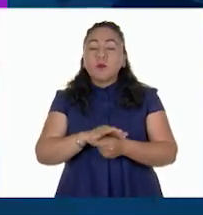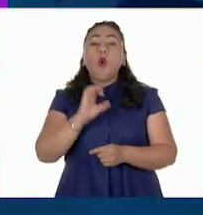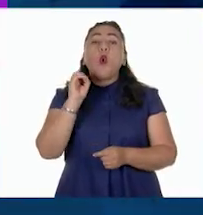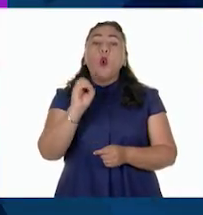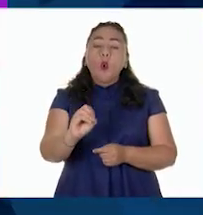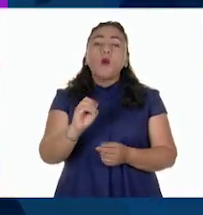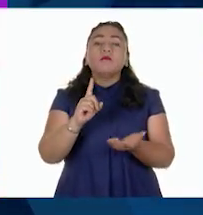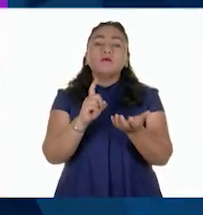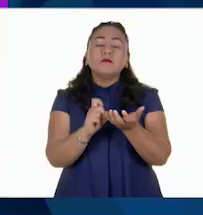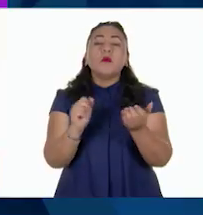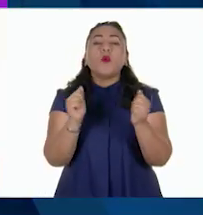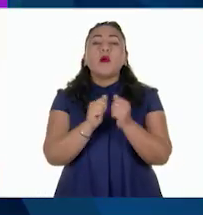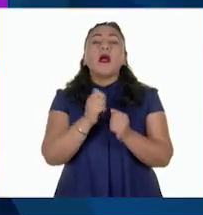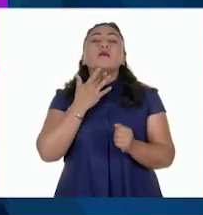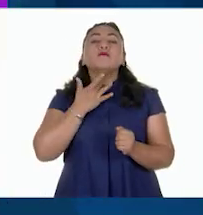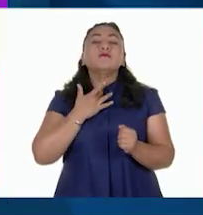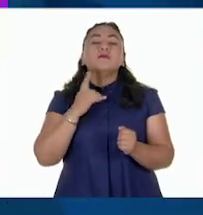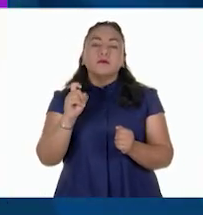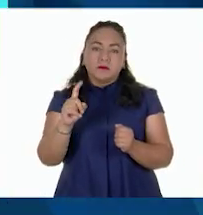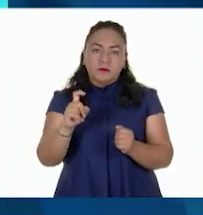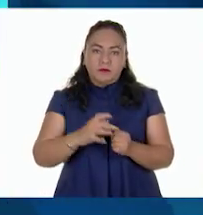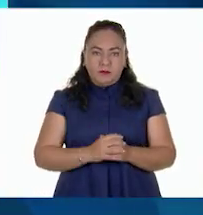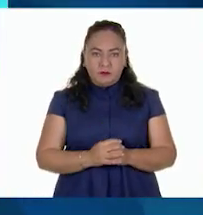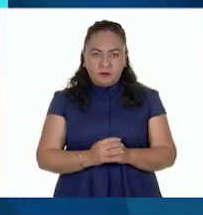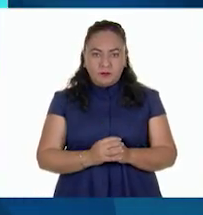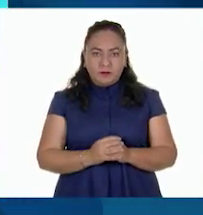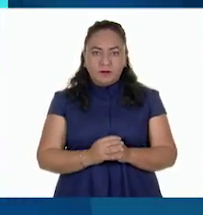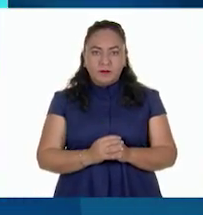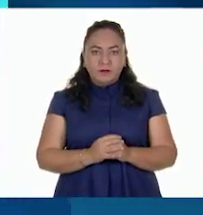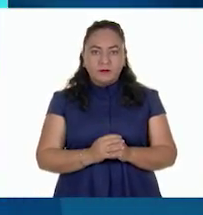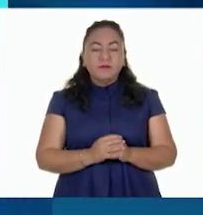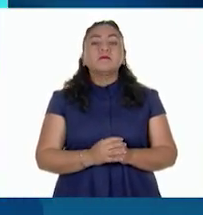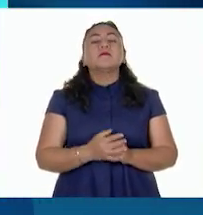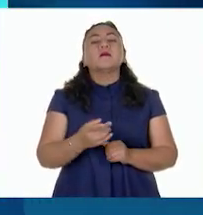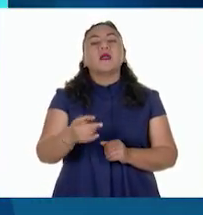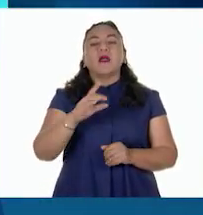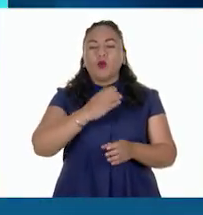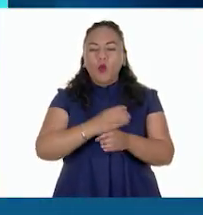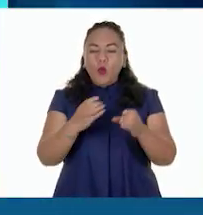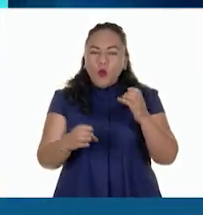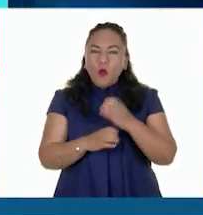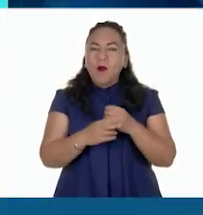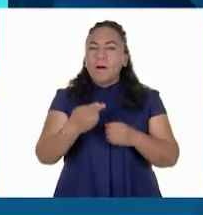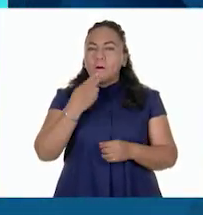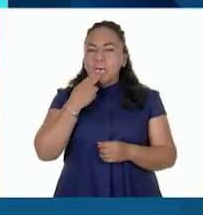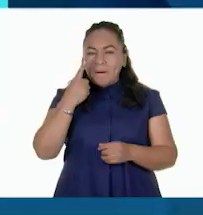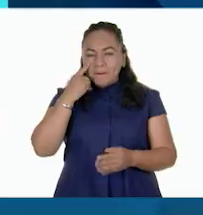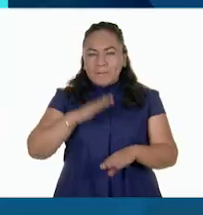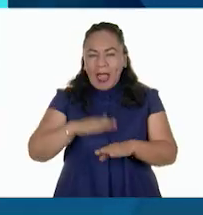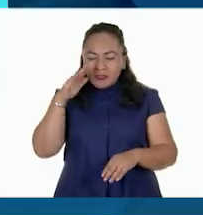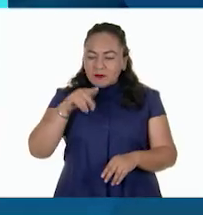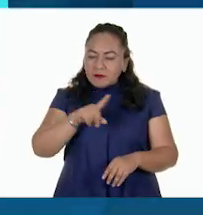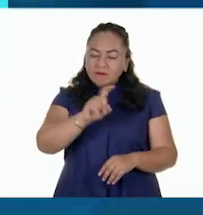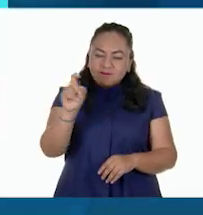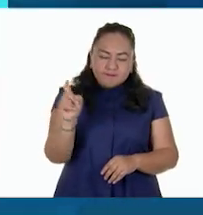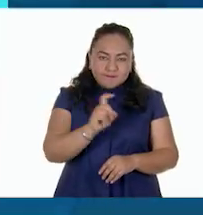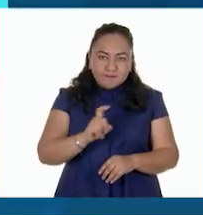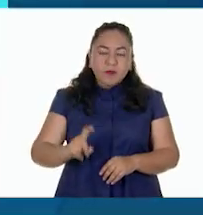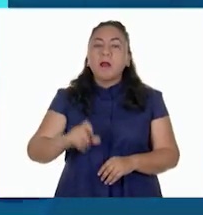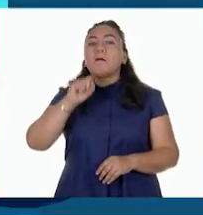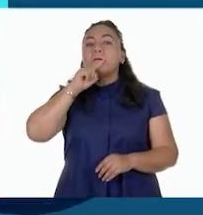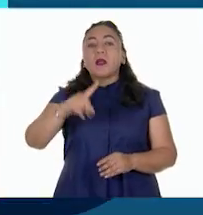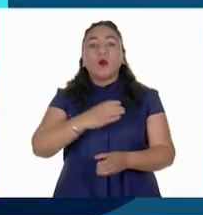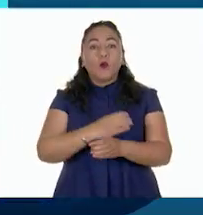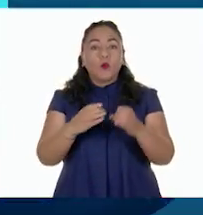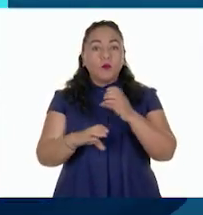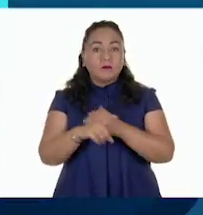desinfectante a base de agua y alcohol. Desinfecta las superficies de los objetos que más utilizas. También las